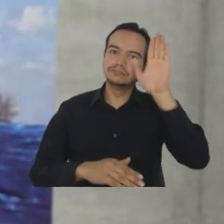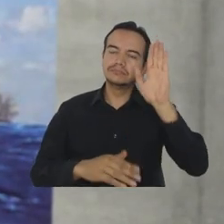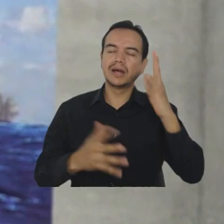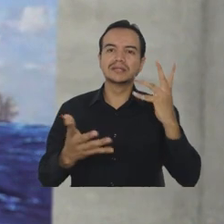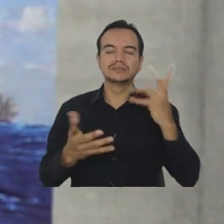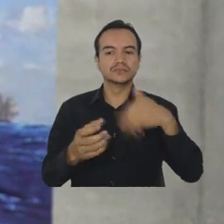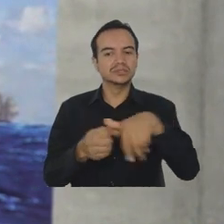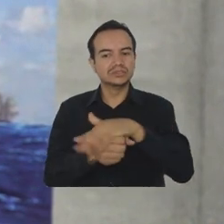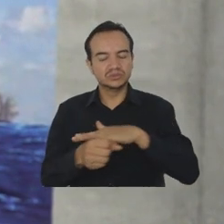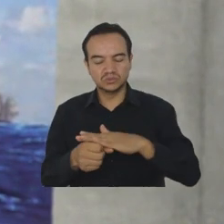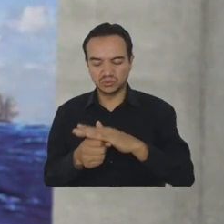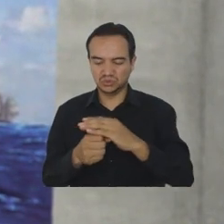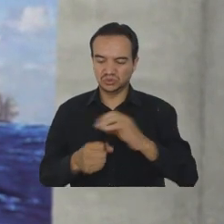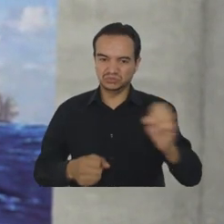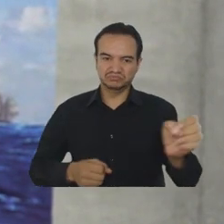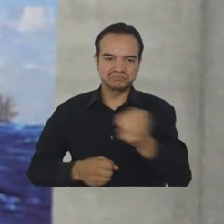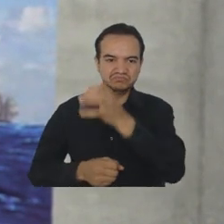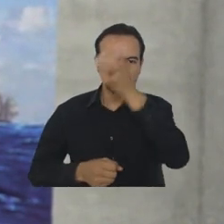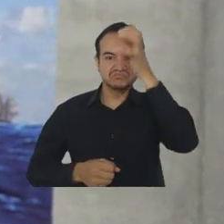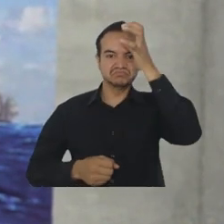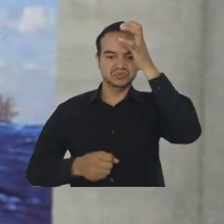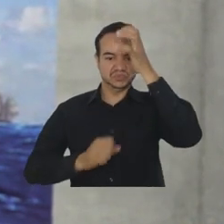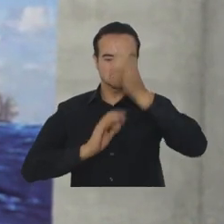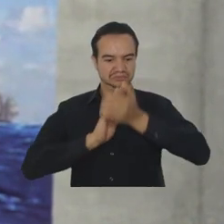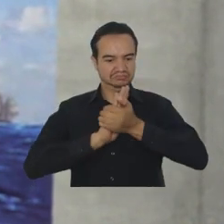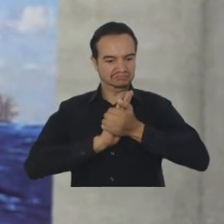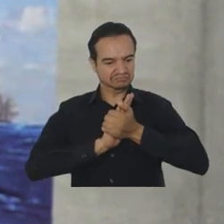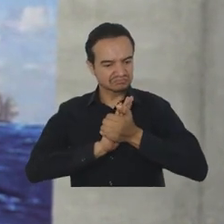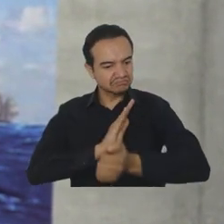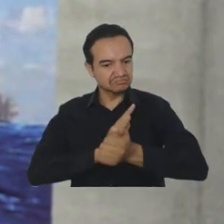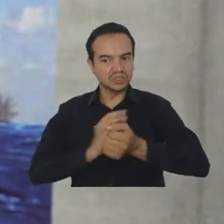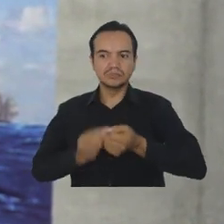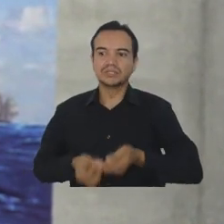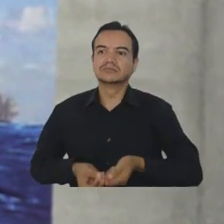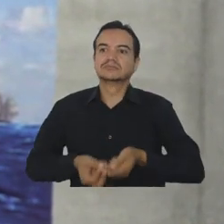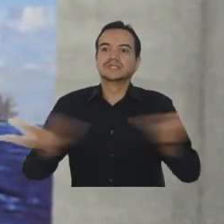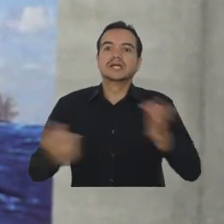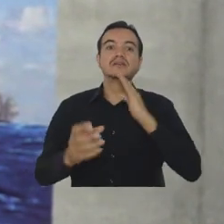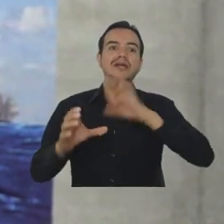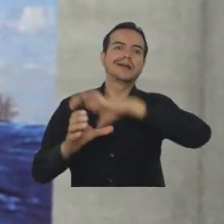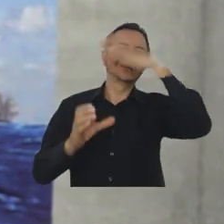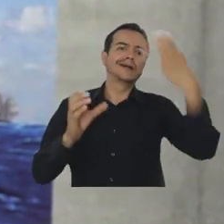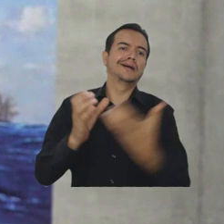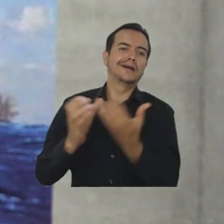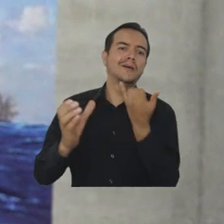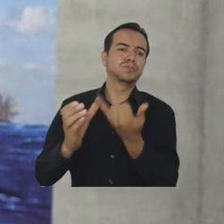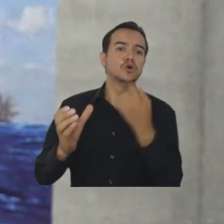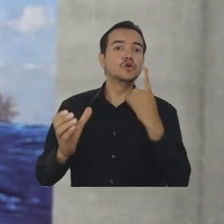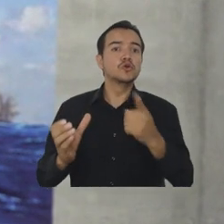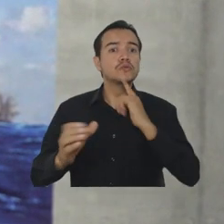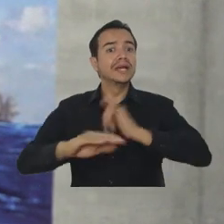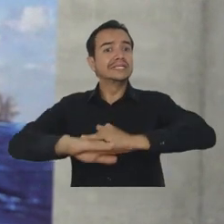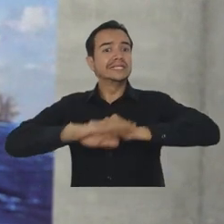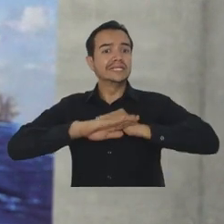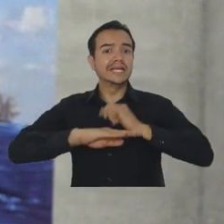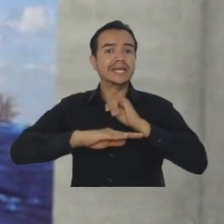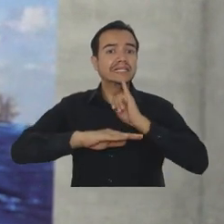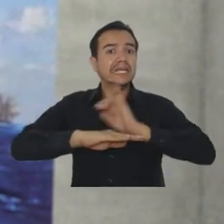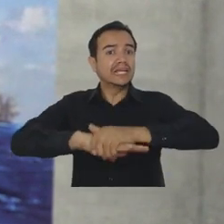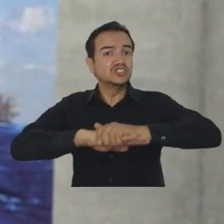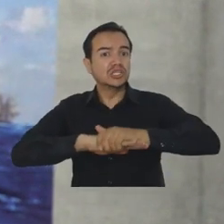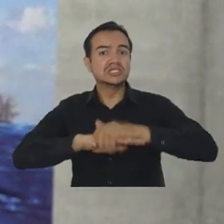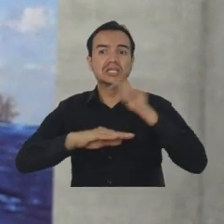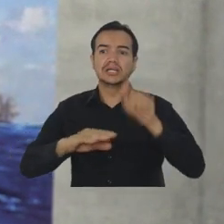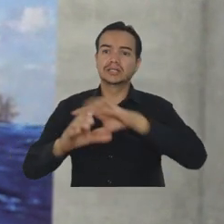llevar el conocimiento, de llevar su talento justamente a todo el mundo, porque la herramienta del inglés nos